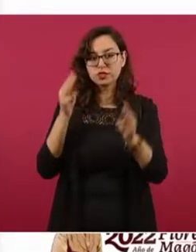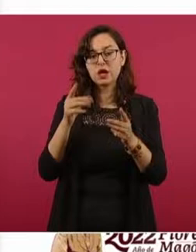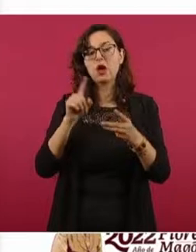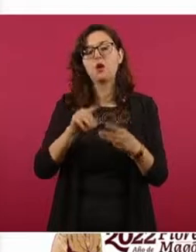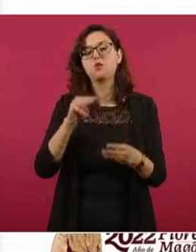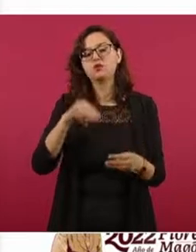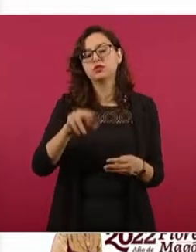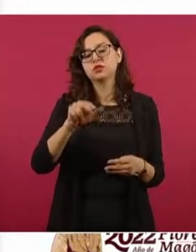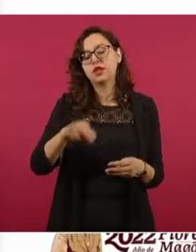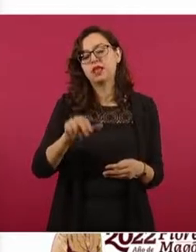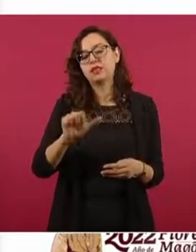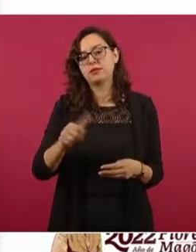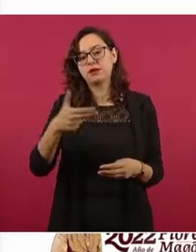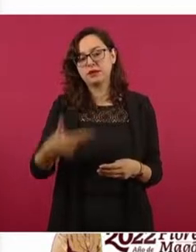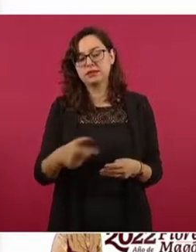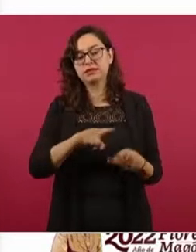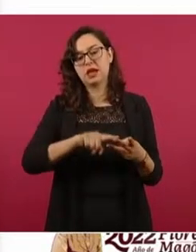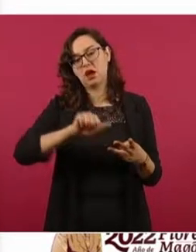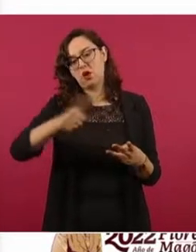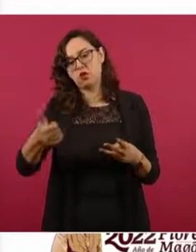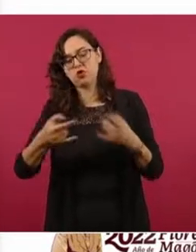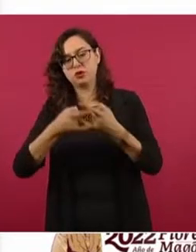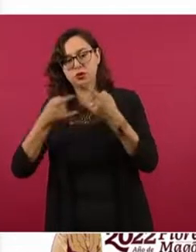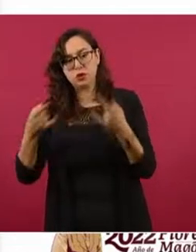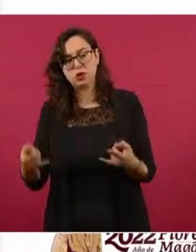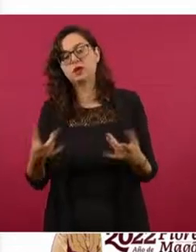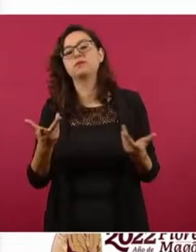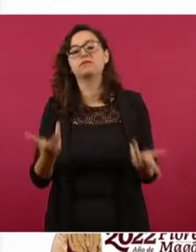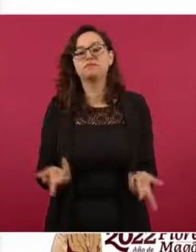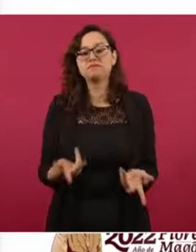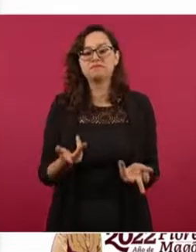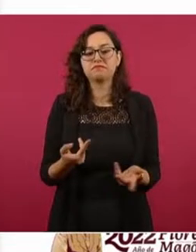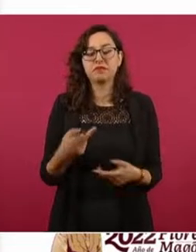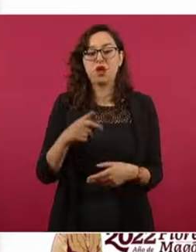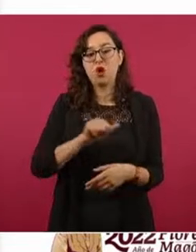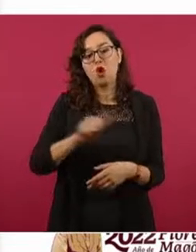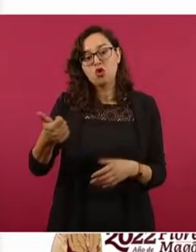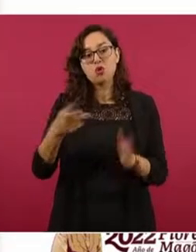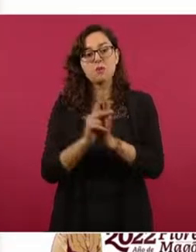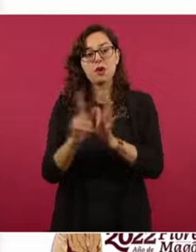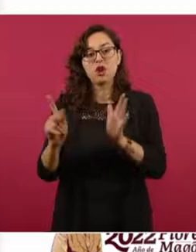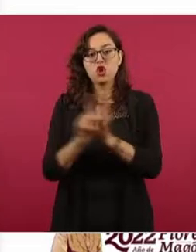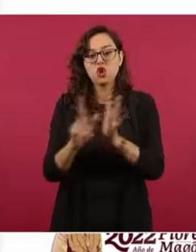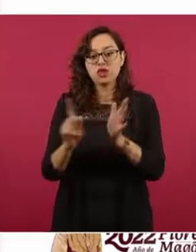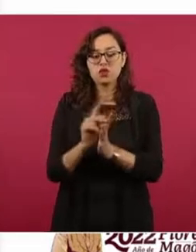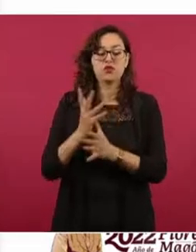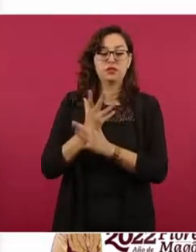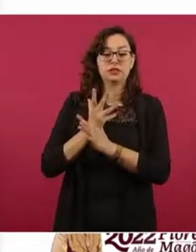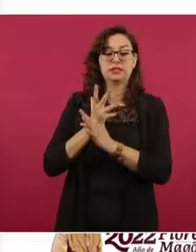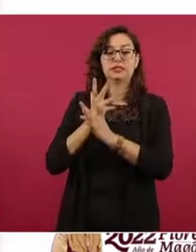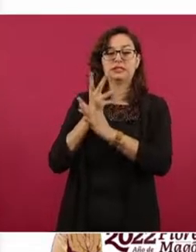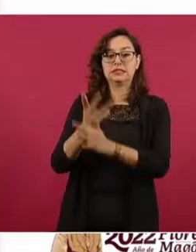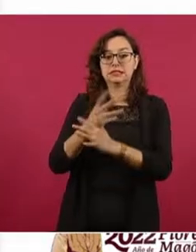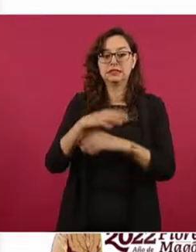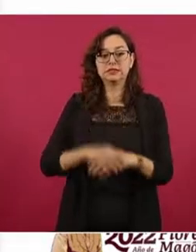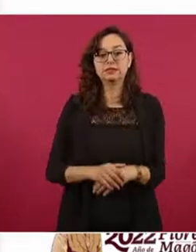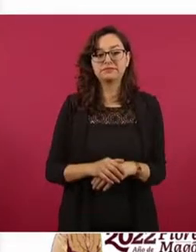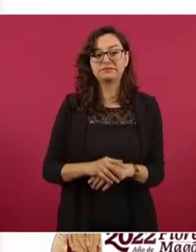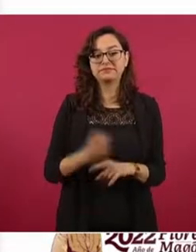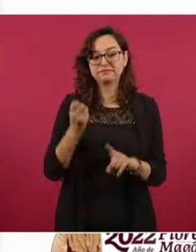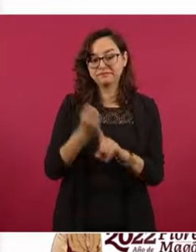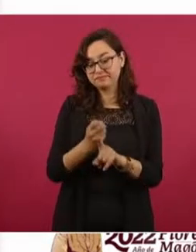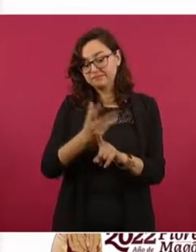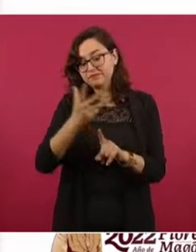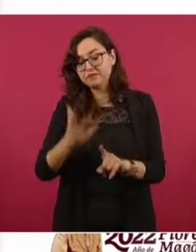Historia. Por su parte, el diario El Heraldo va más lejos y titula un texto Antropología